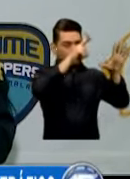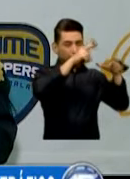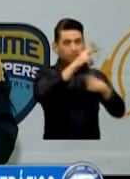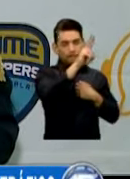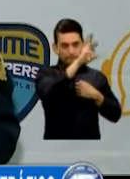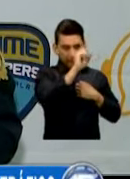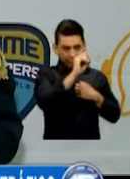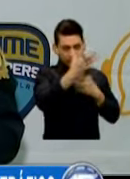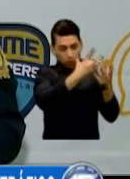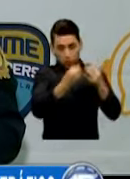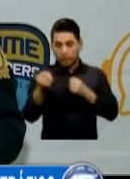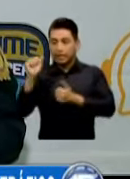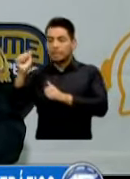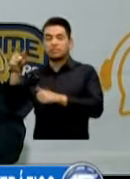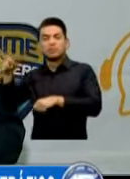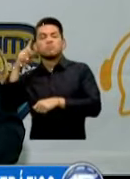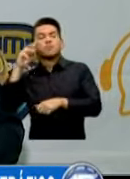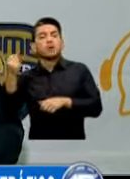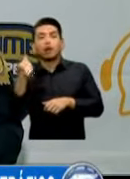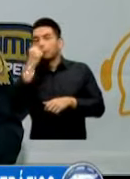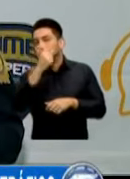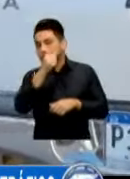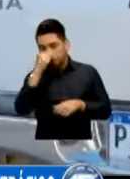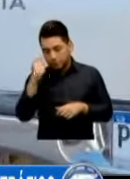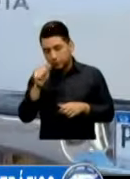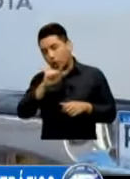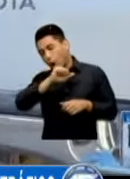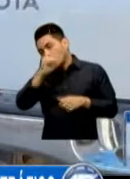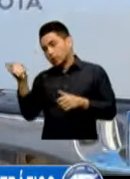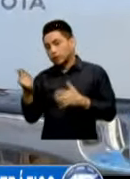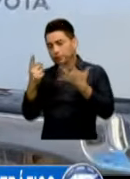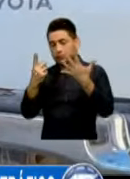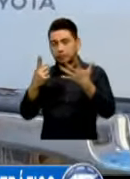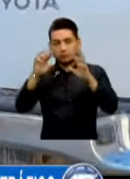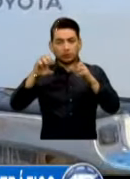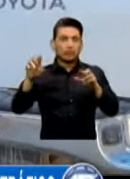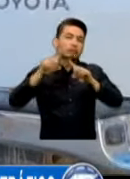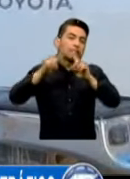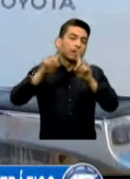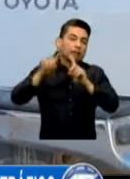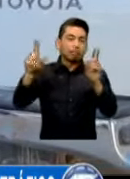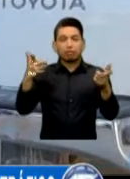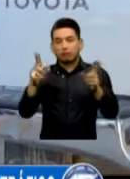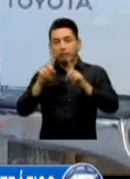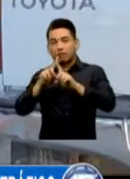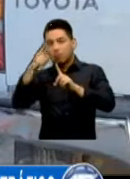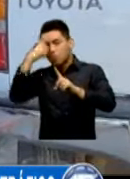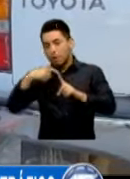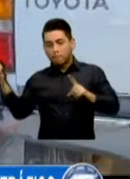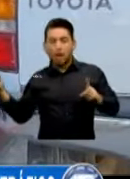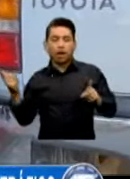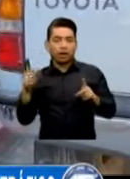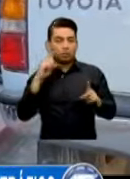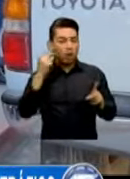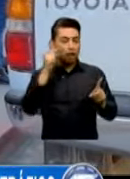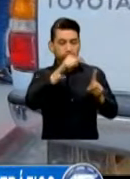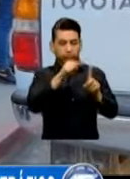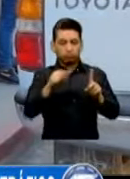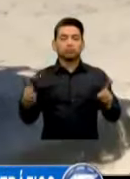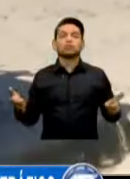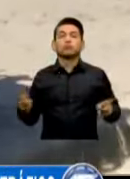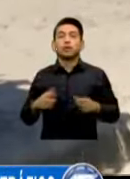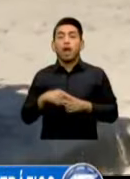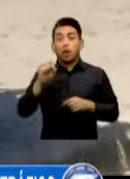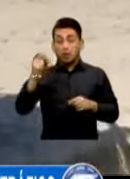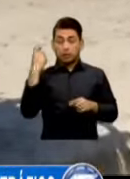Y las otras Seis Por distintos Casos U otros Delitos De los cuales Son sindicados La captura Más reciente Fue